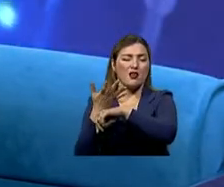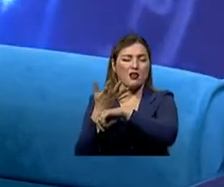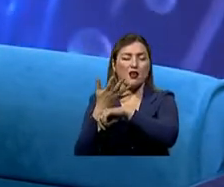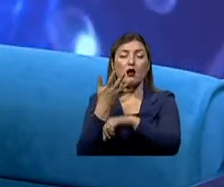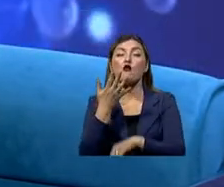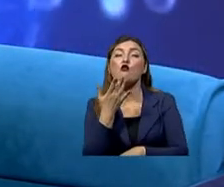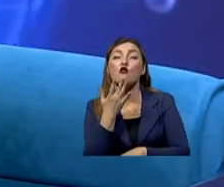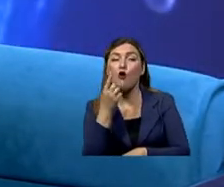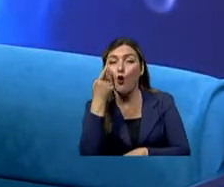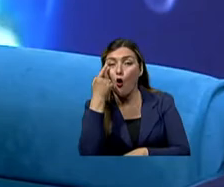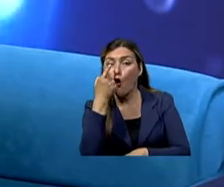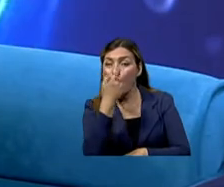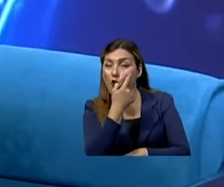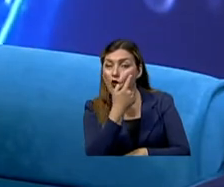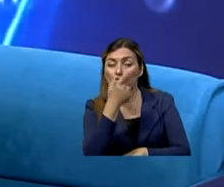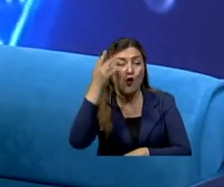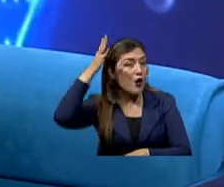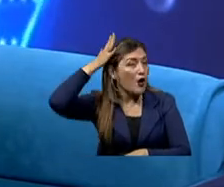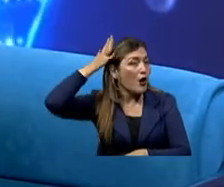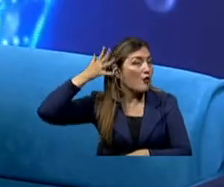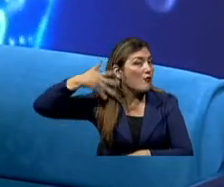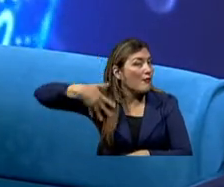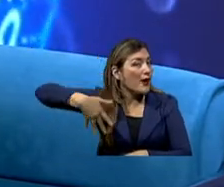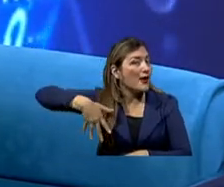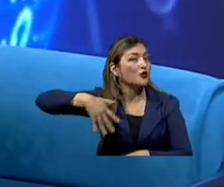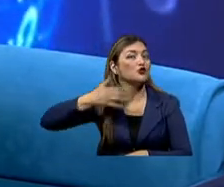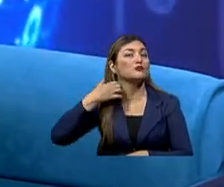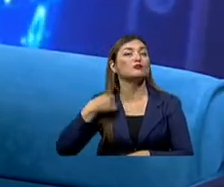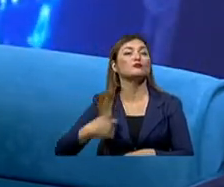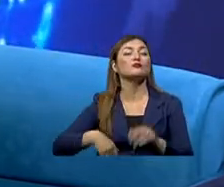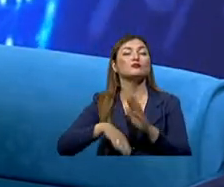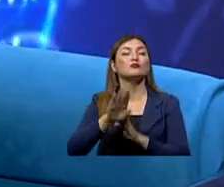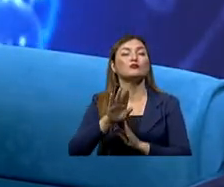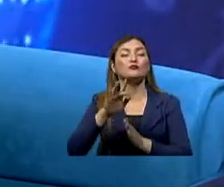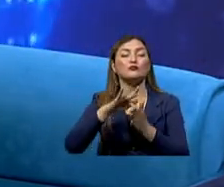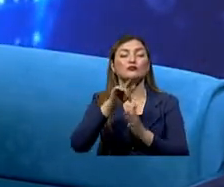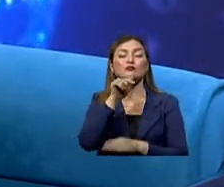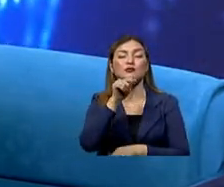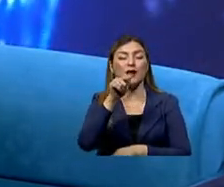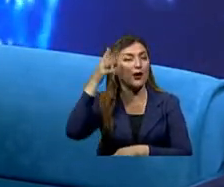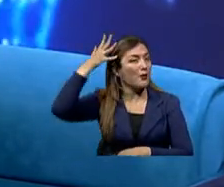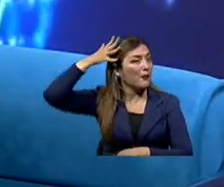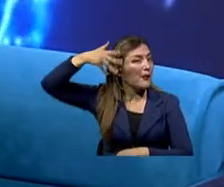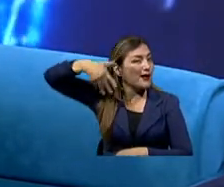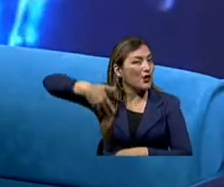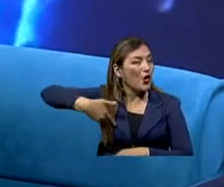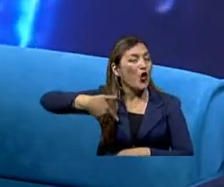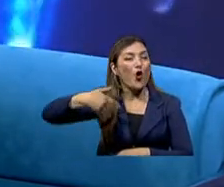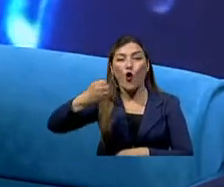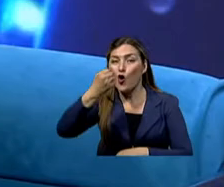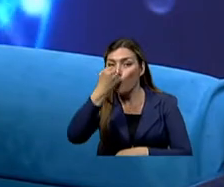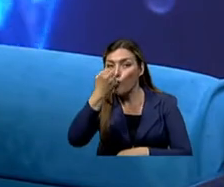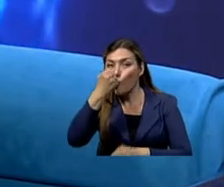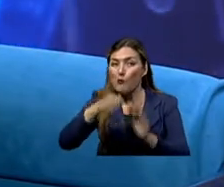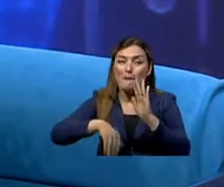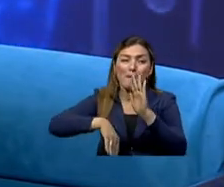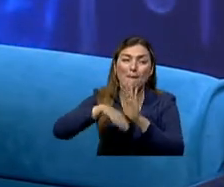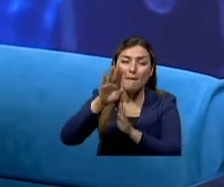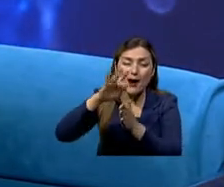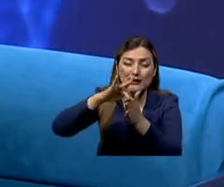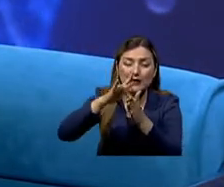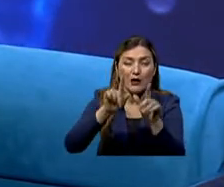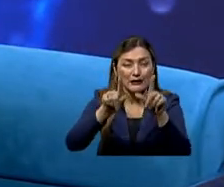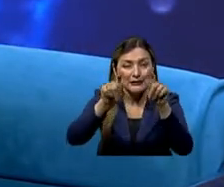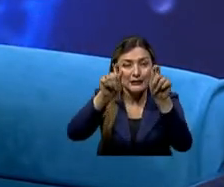clasificación de Fields Patrick es la que nos dice quién tiene más riesgo. Justamente el pelirrojo es el que más riesgo de hacer un cáncer de piel tiene.